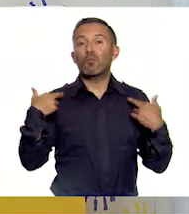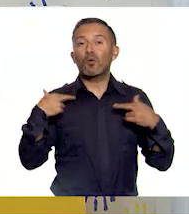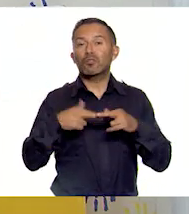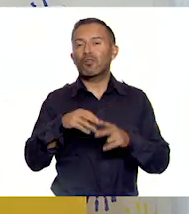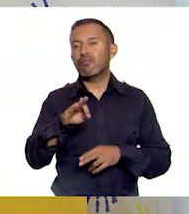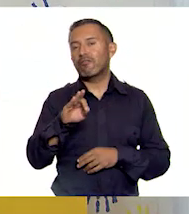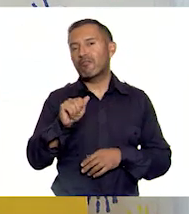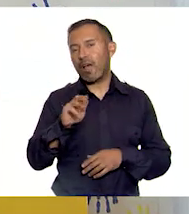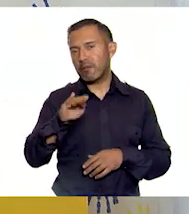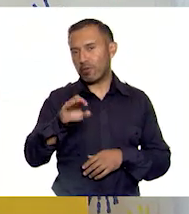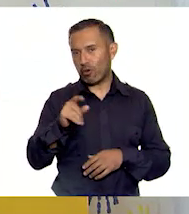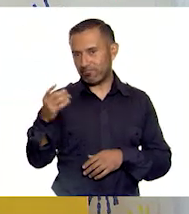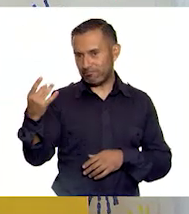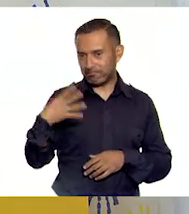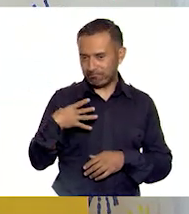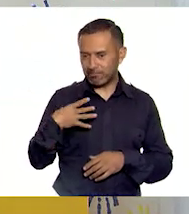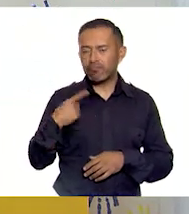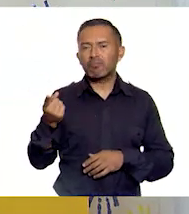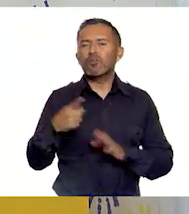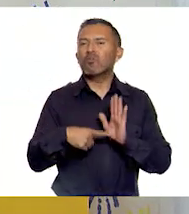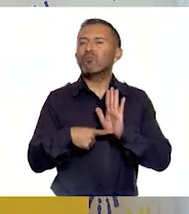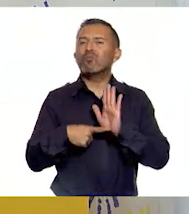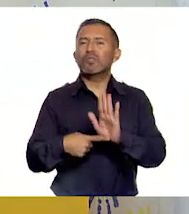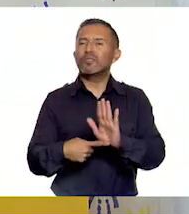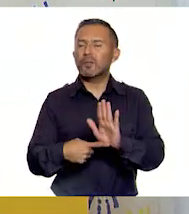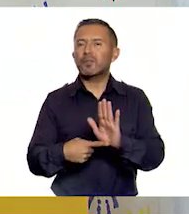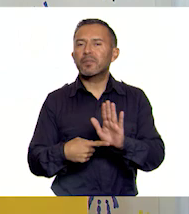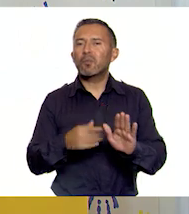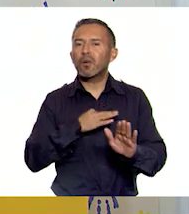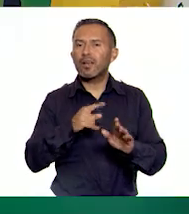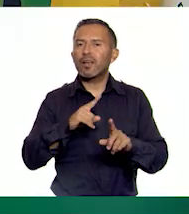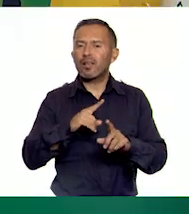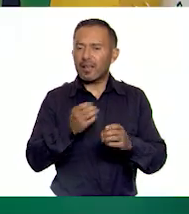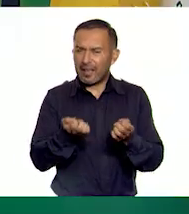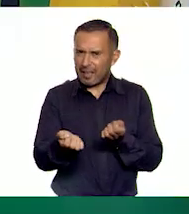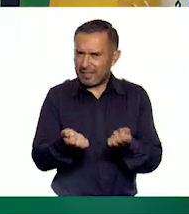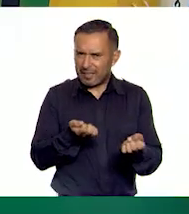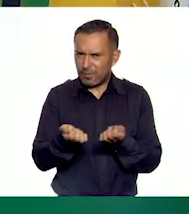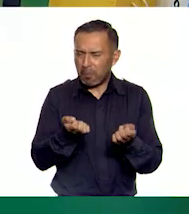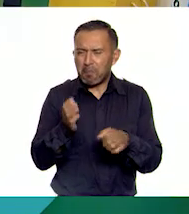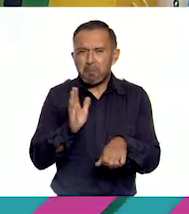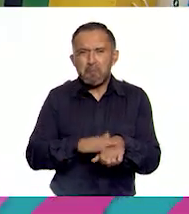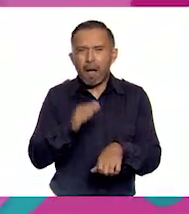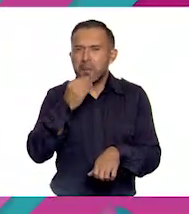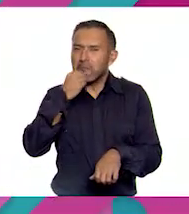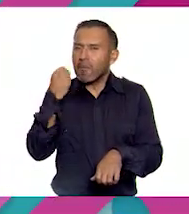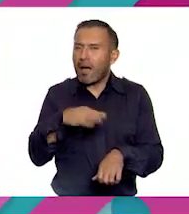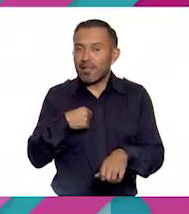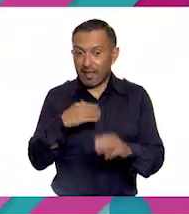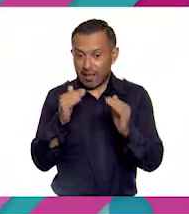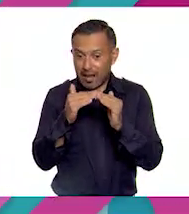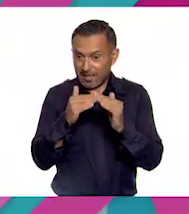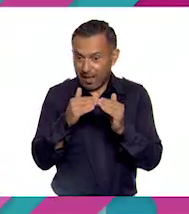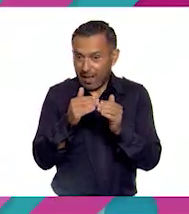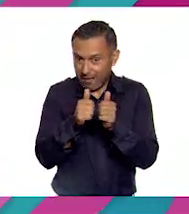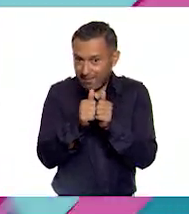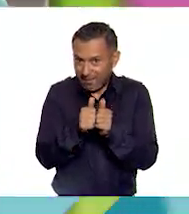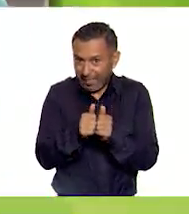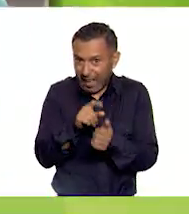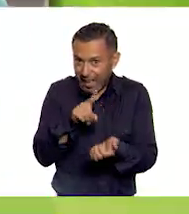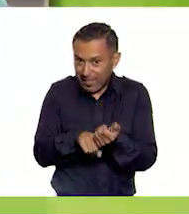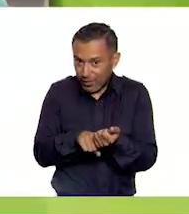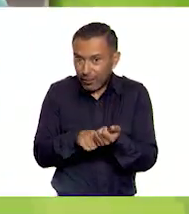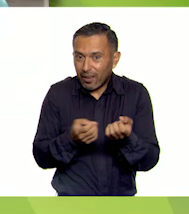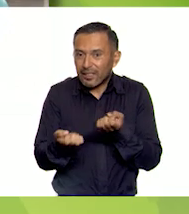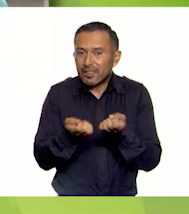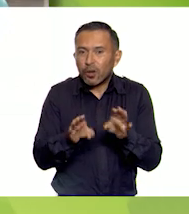Fabio, en el que nos muestra una excelente forma de realizar actividad física muy emocionante al interior de nuestra casa. Primero